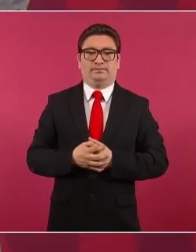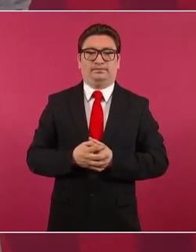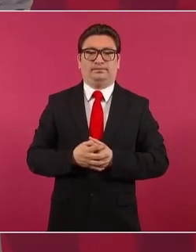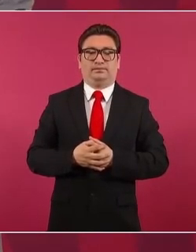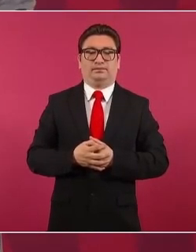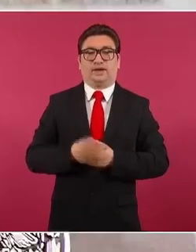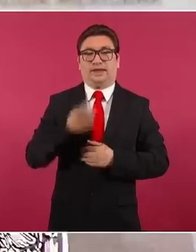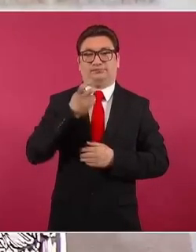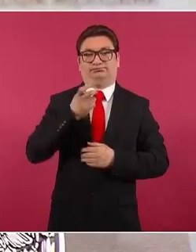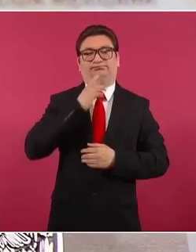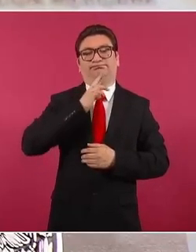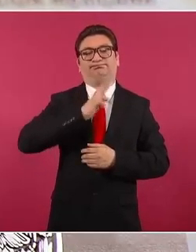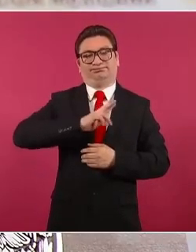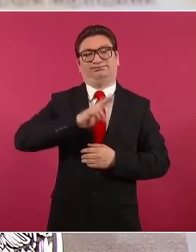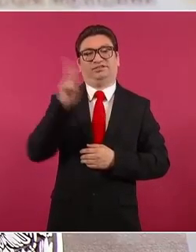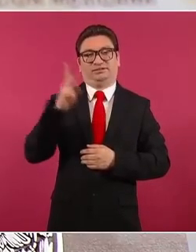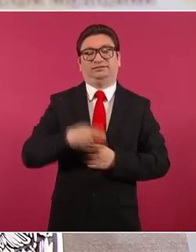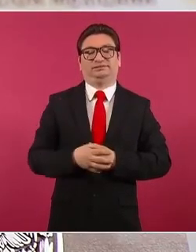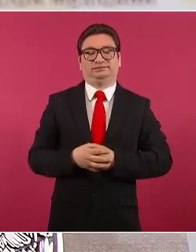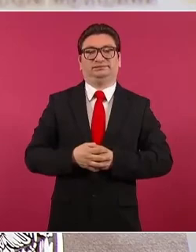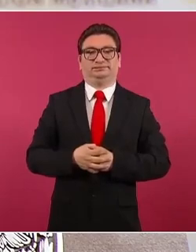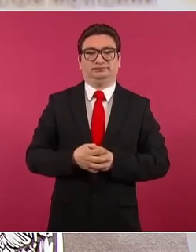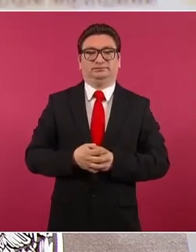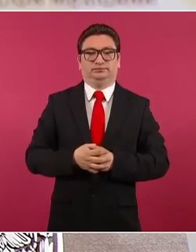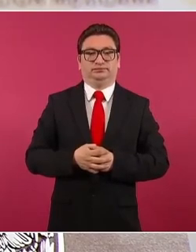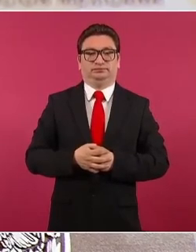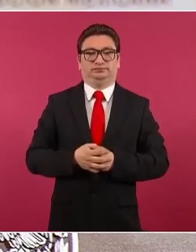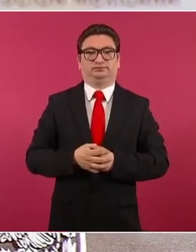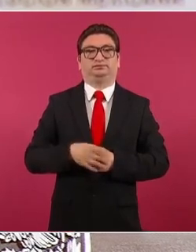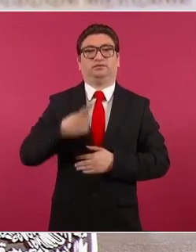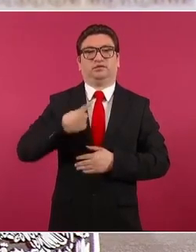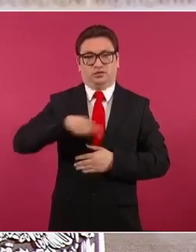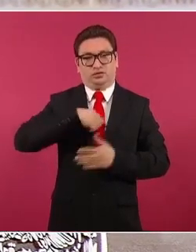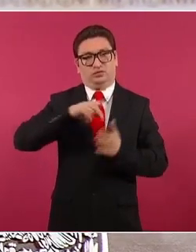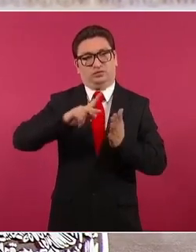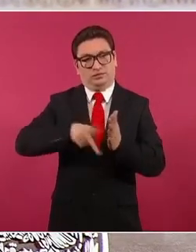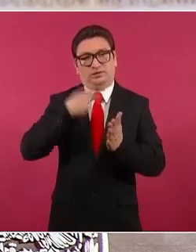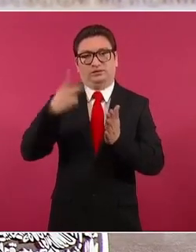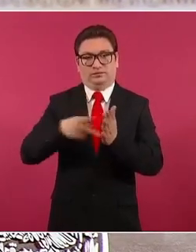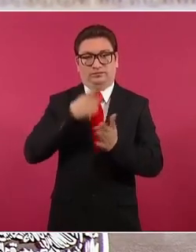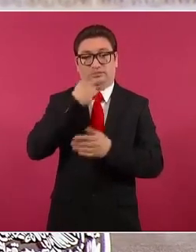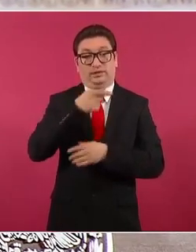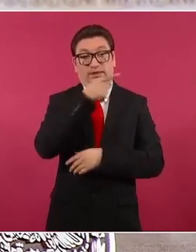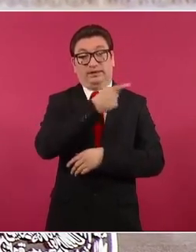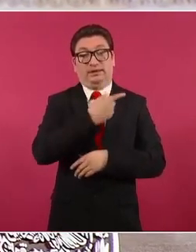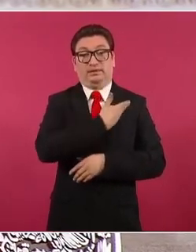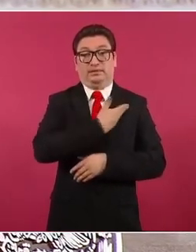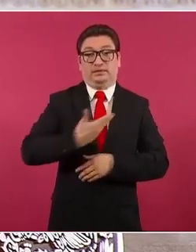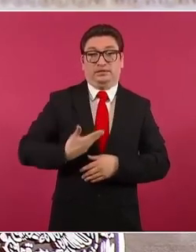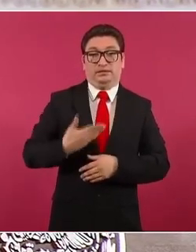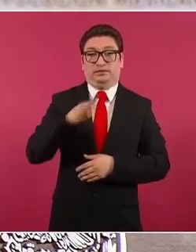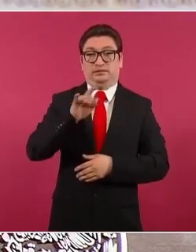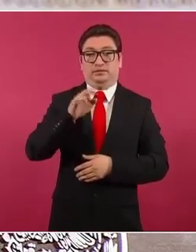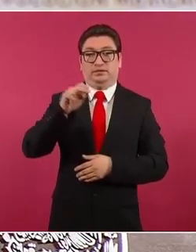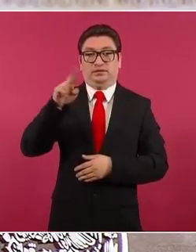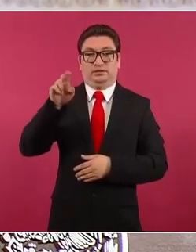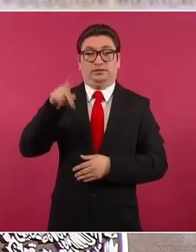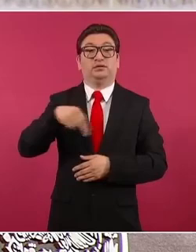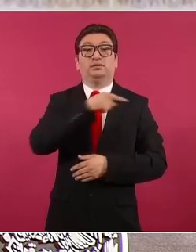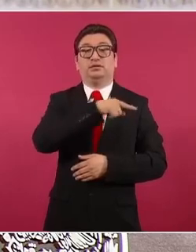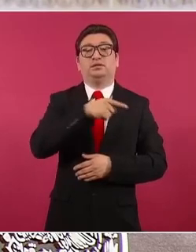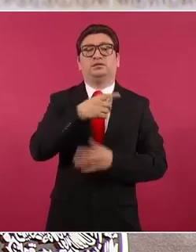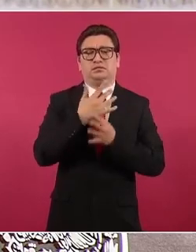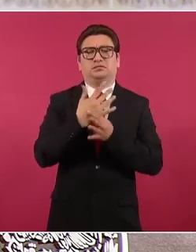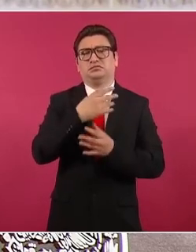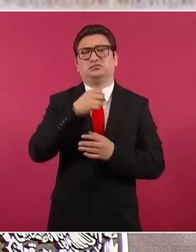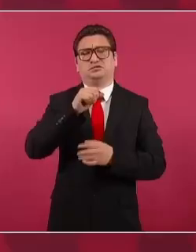eso es lo mejor, hemos insistido y el presidente Biden está de acuerdo. En el